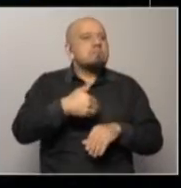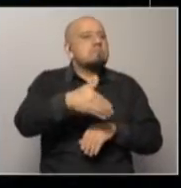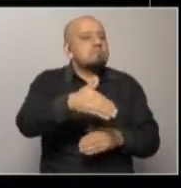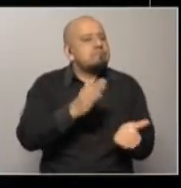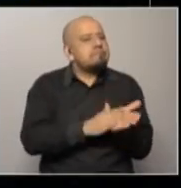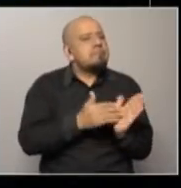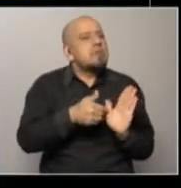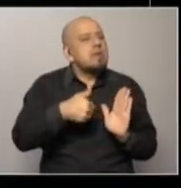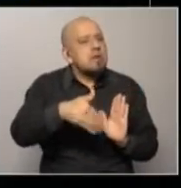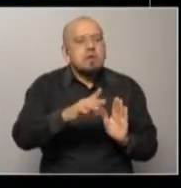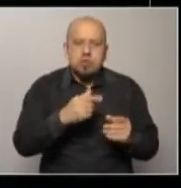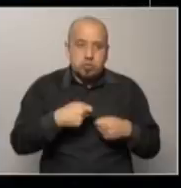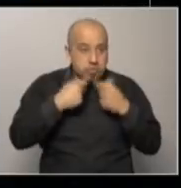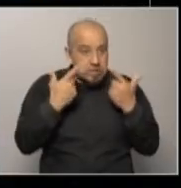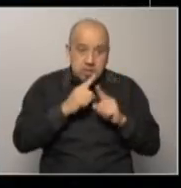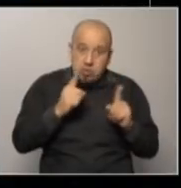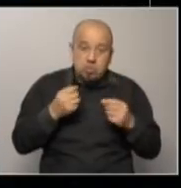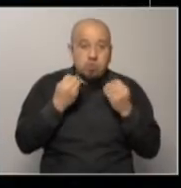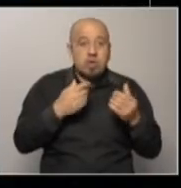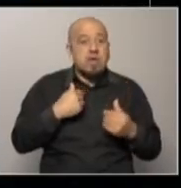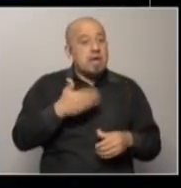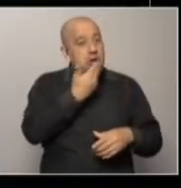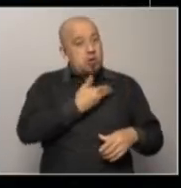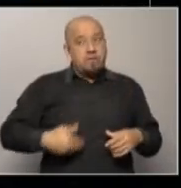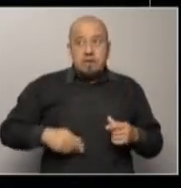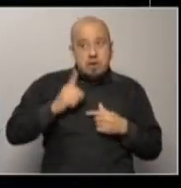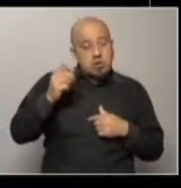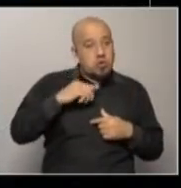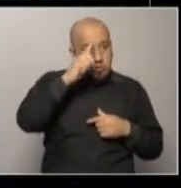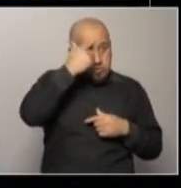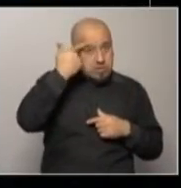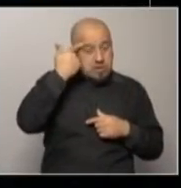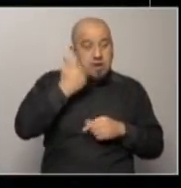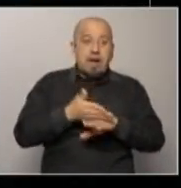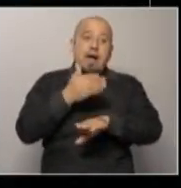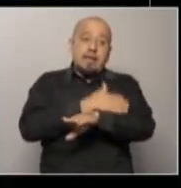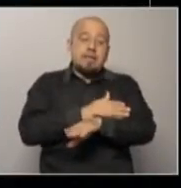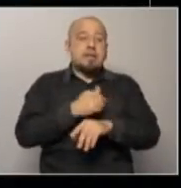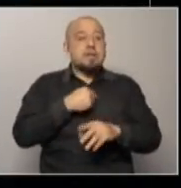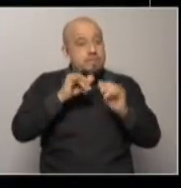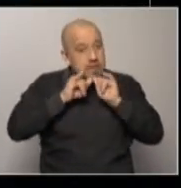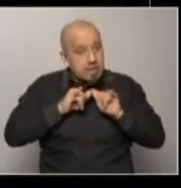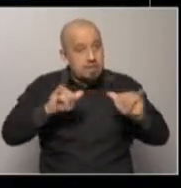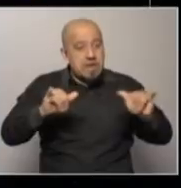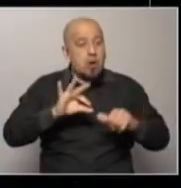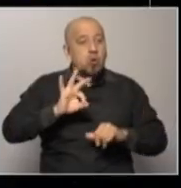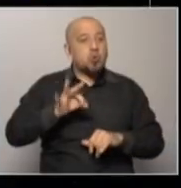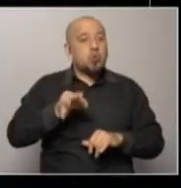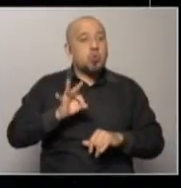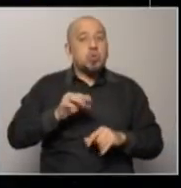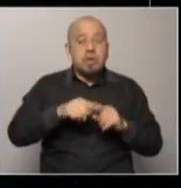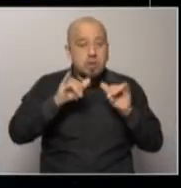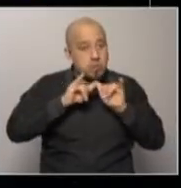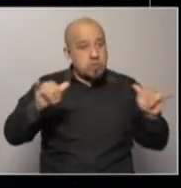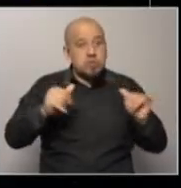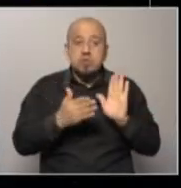A ver, tenemos un gobierno que hizo campaña, ya el presidente de la República, desde la interna de su partido, después en octubre y después el compromiso